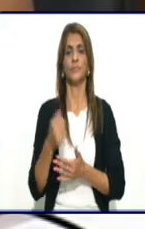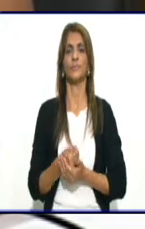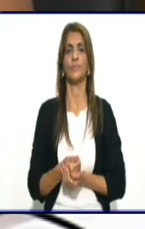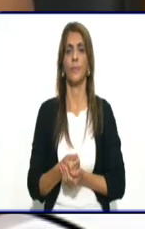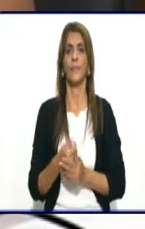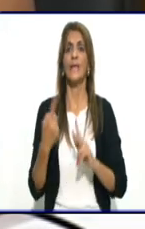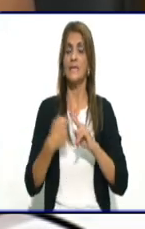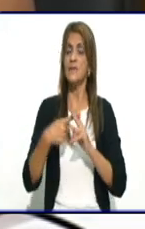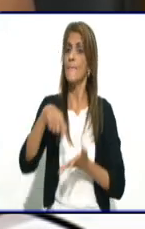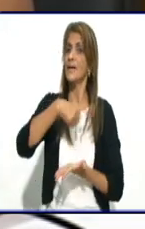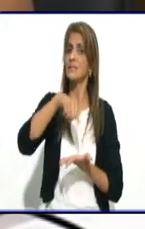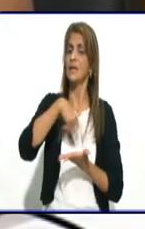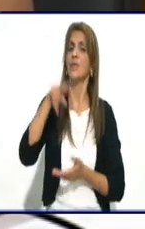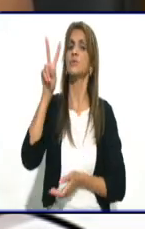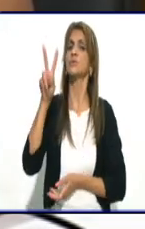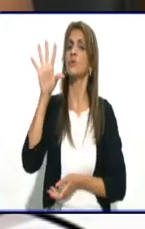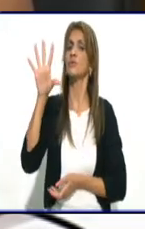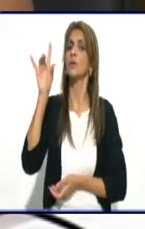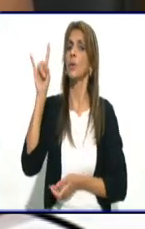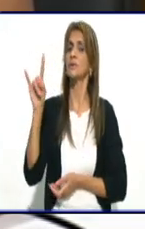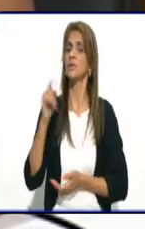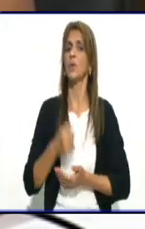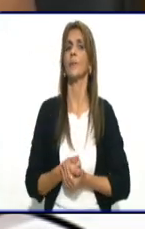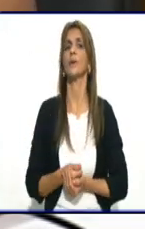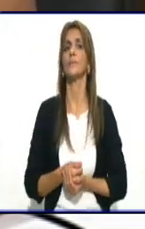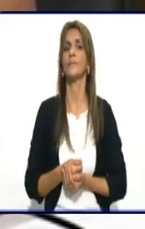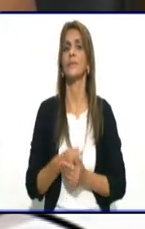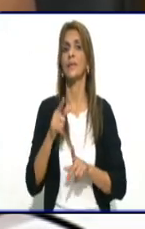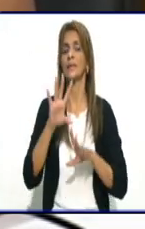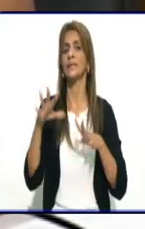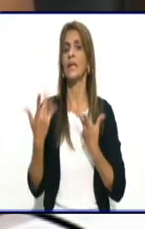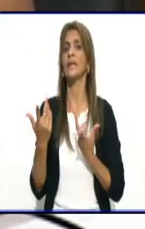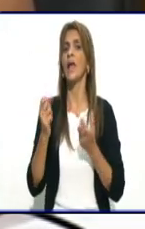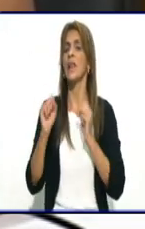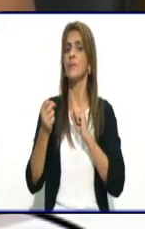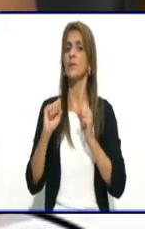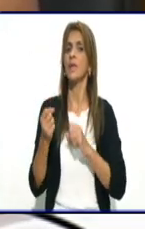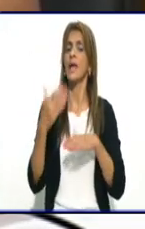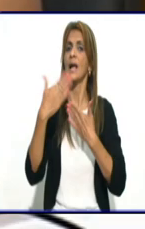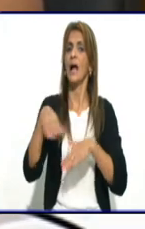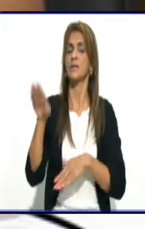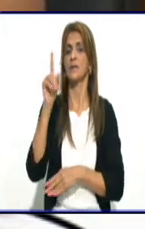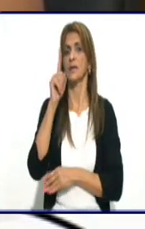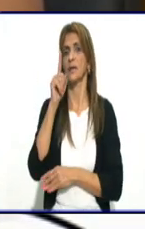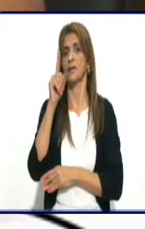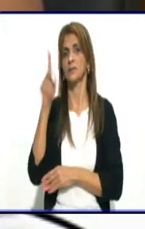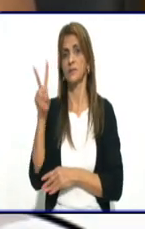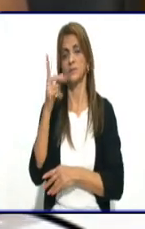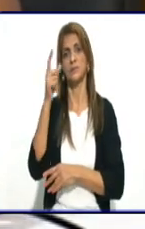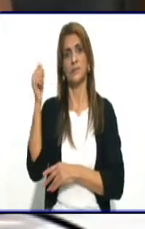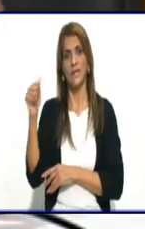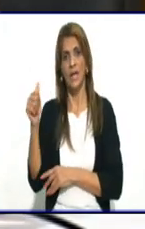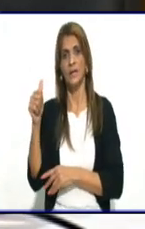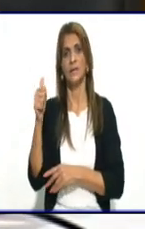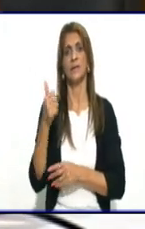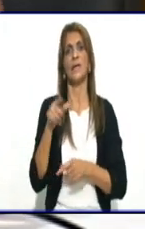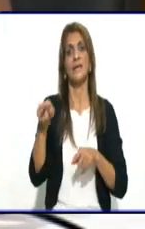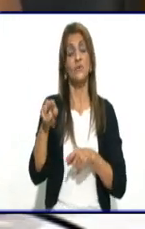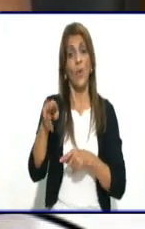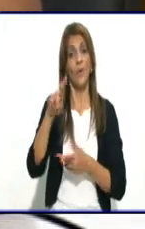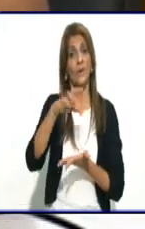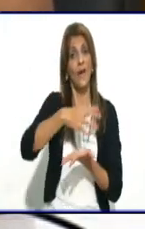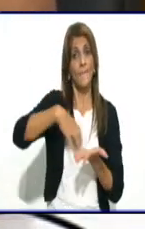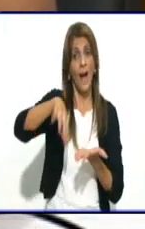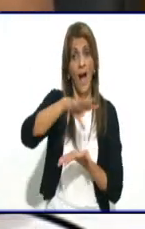259, que tiene como límite calle 13, calle 15, calle 12 y calle 10. Eso en el reparto